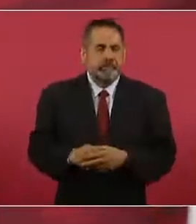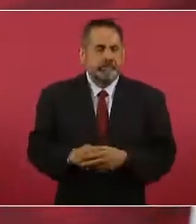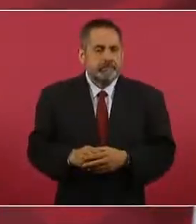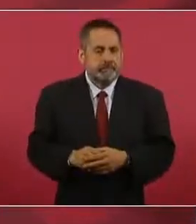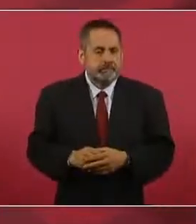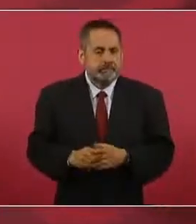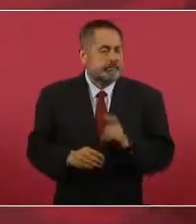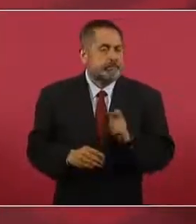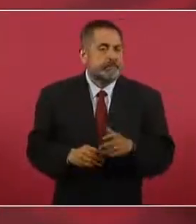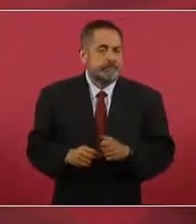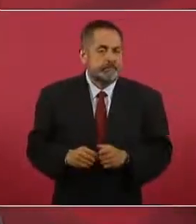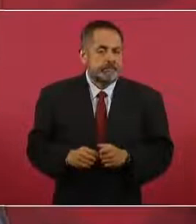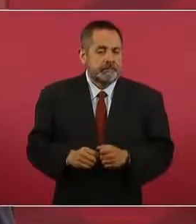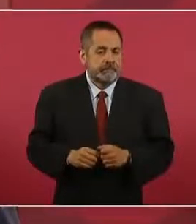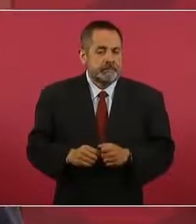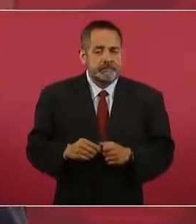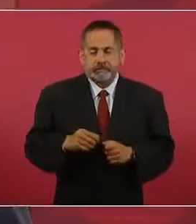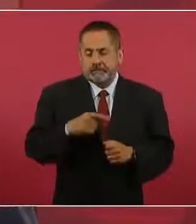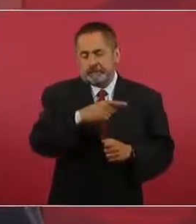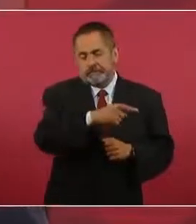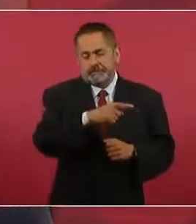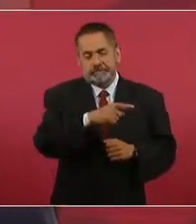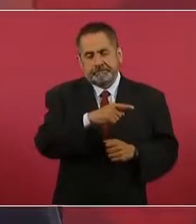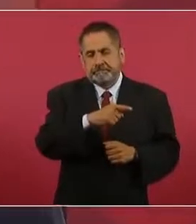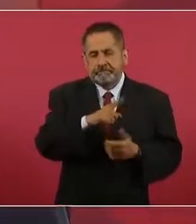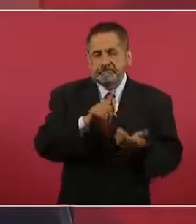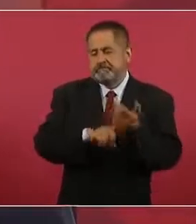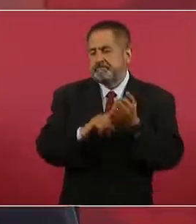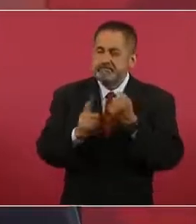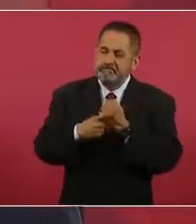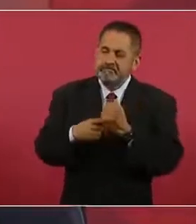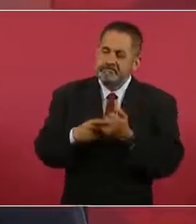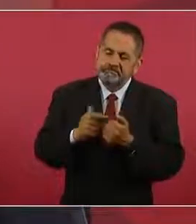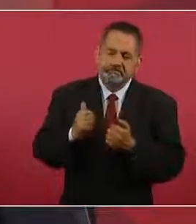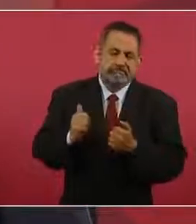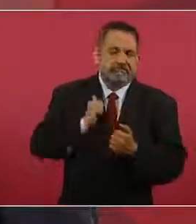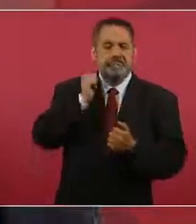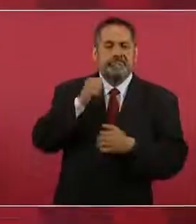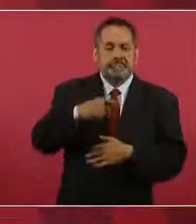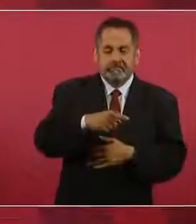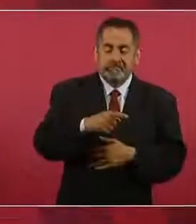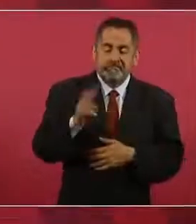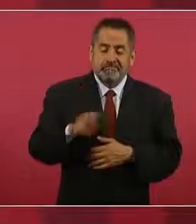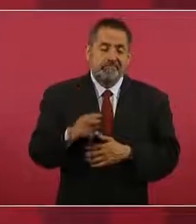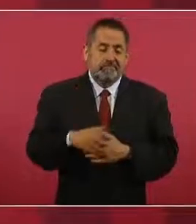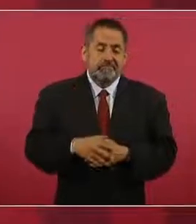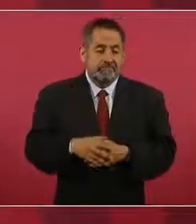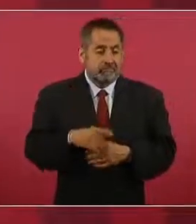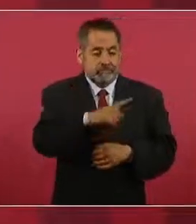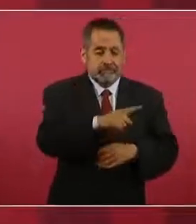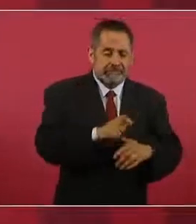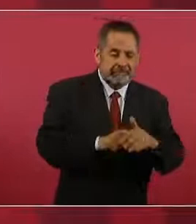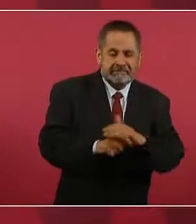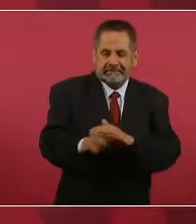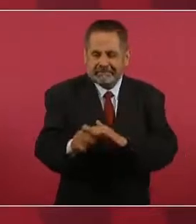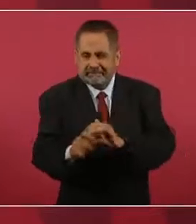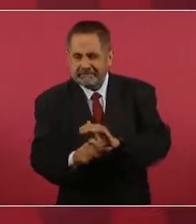su propósito, porque hubo hasta sobornos,